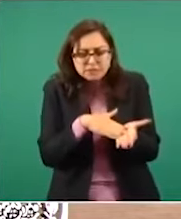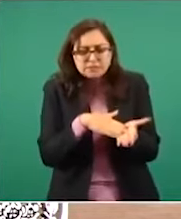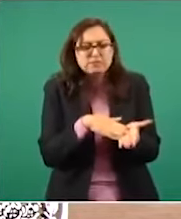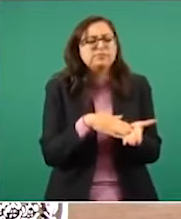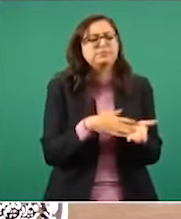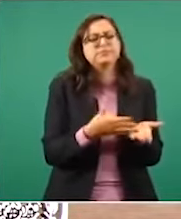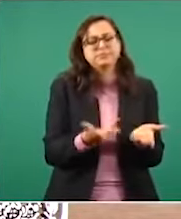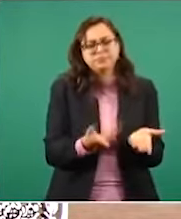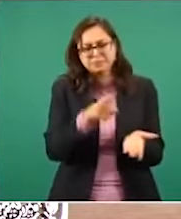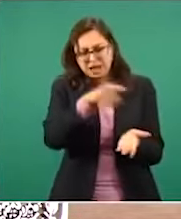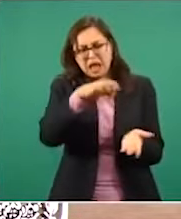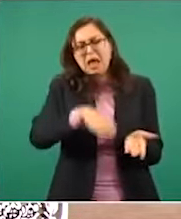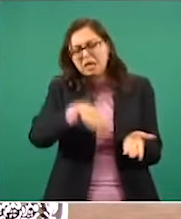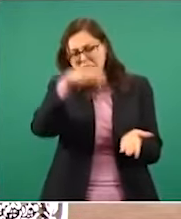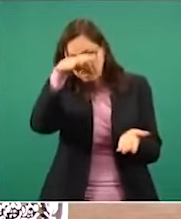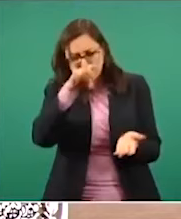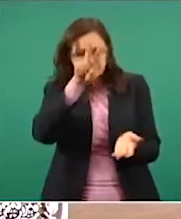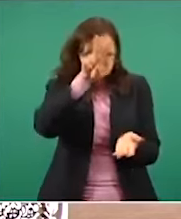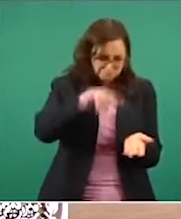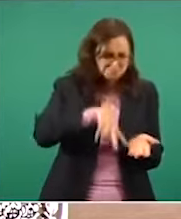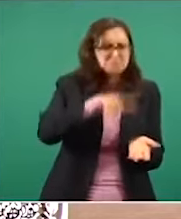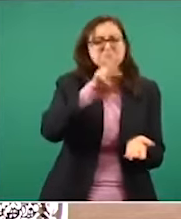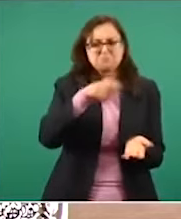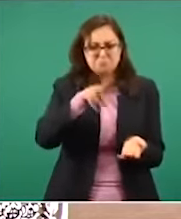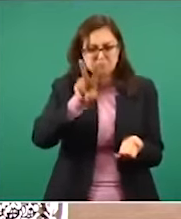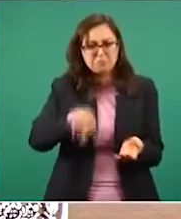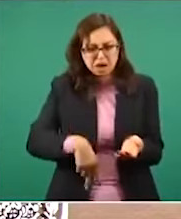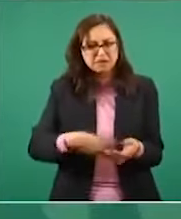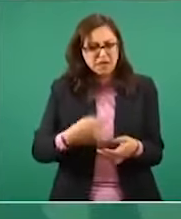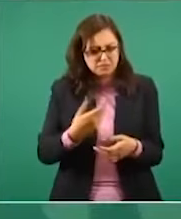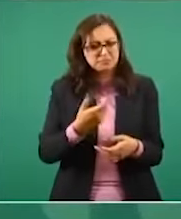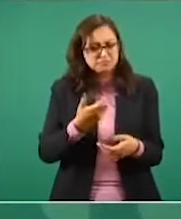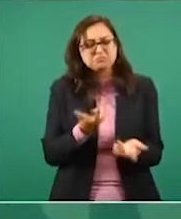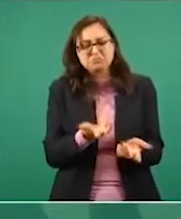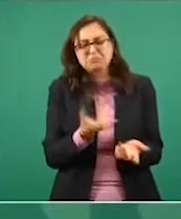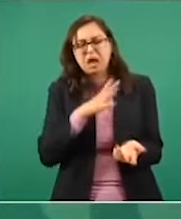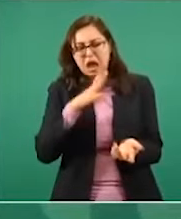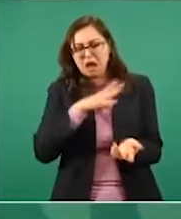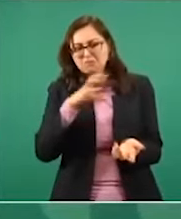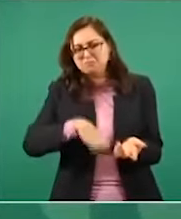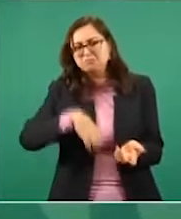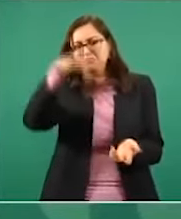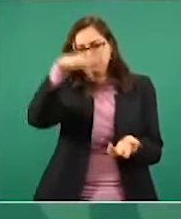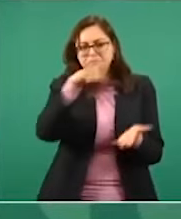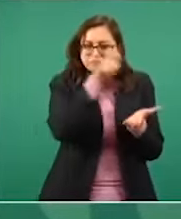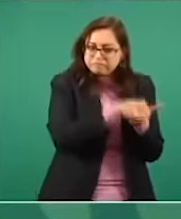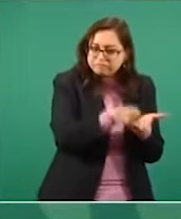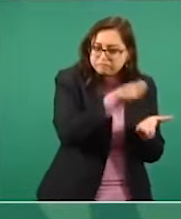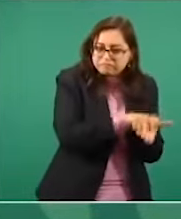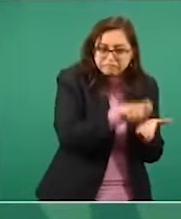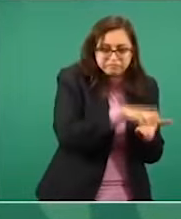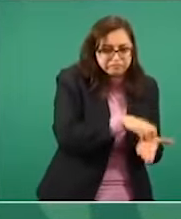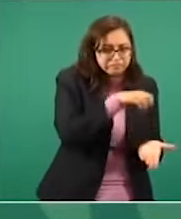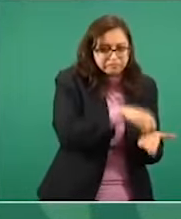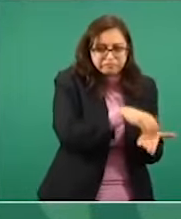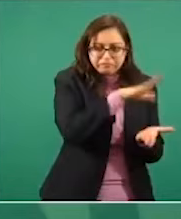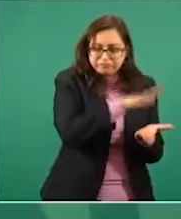agente mayor que está